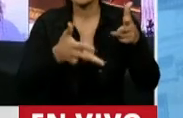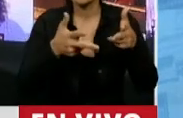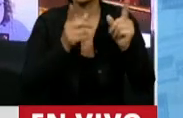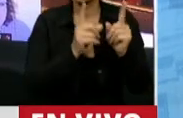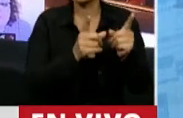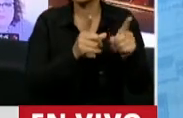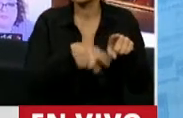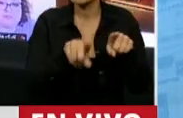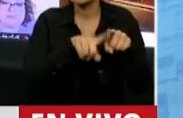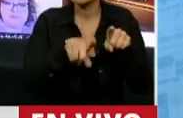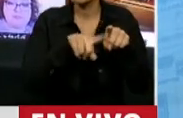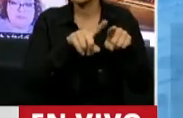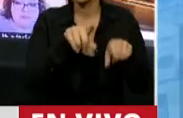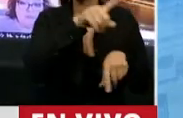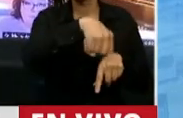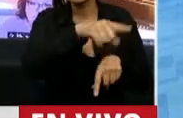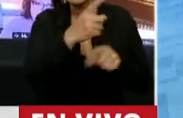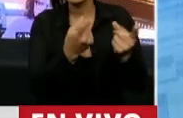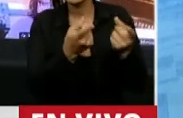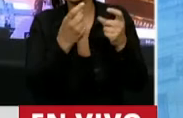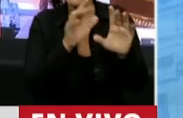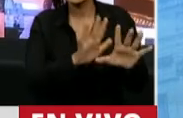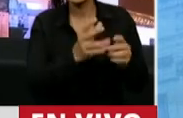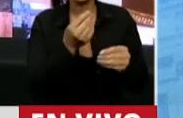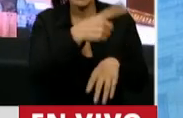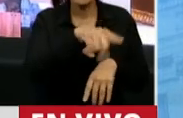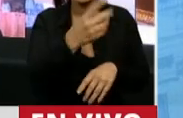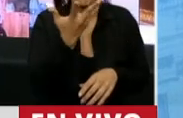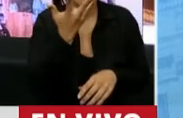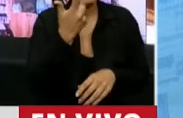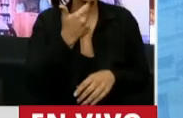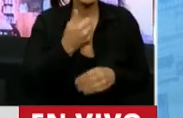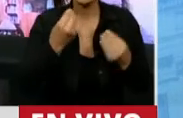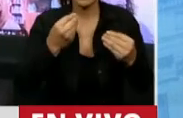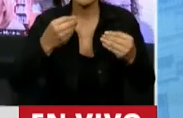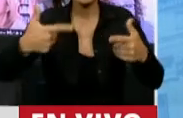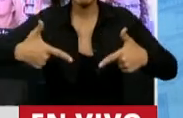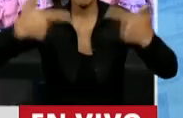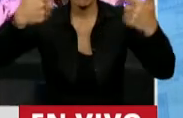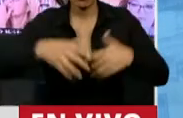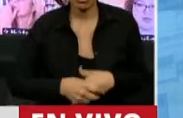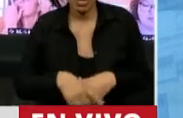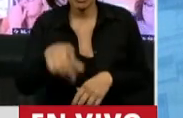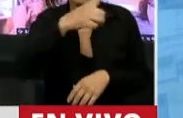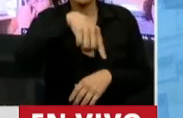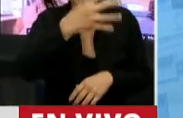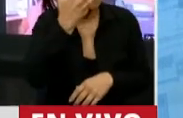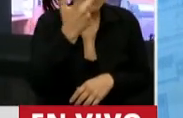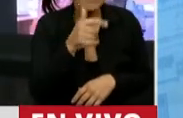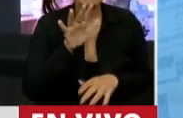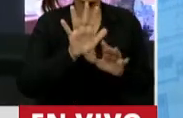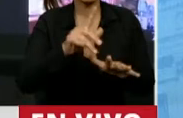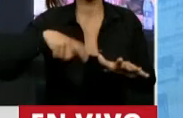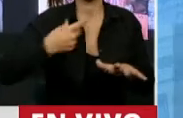Y necesitan construir este relato porque aman la grieta. Necesitan que la sociedad argentina viva en